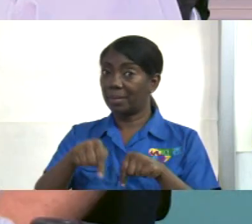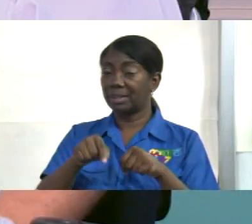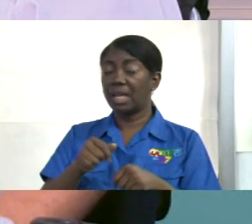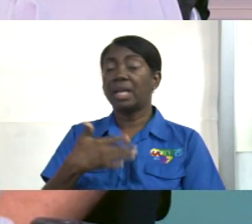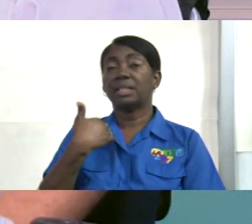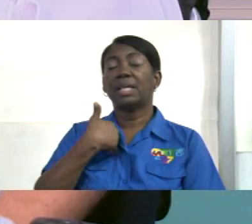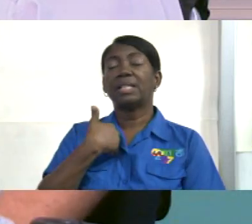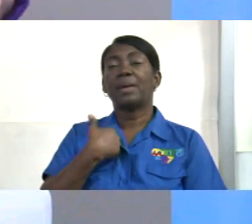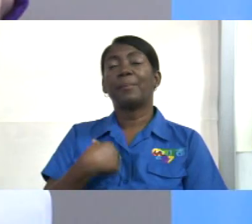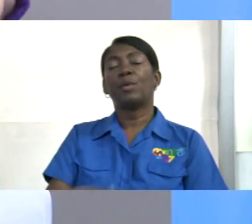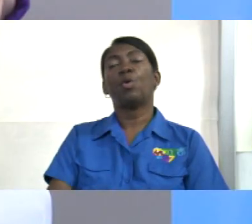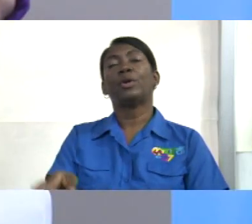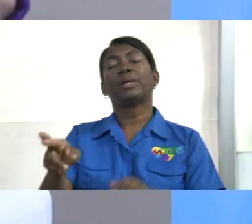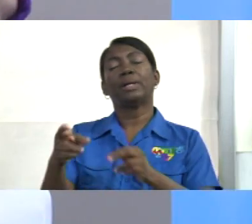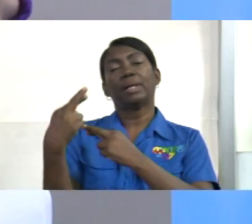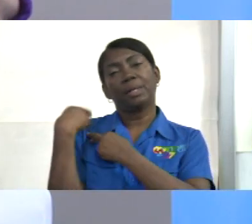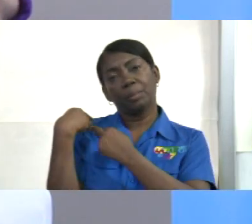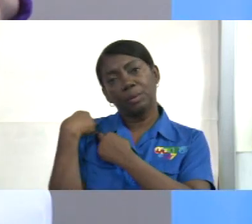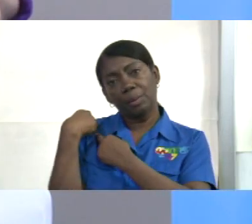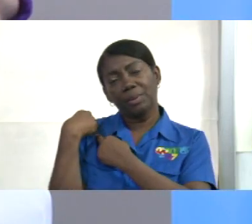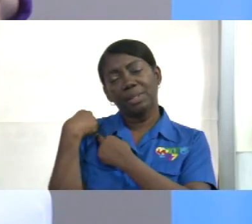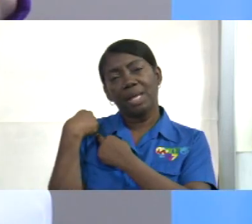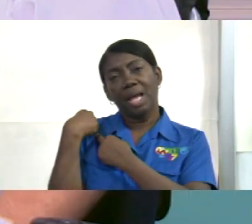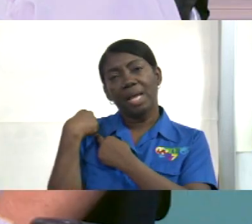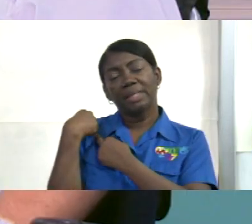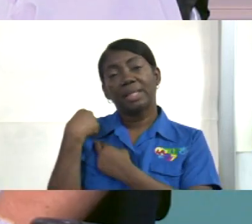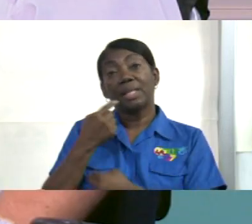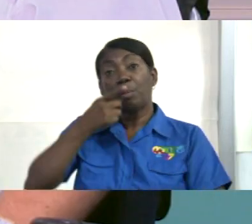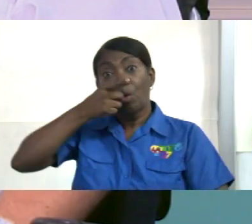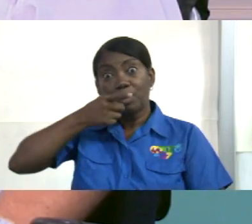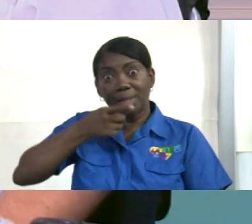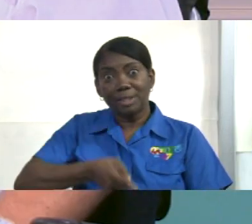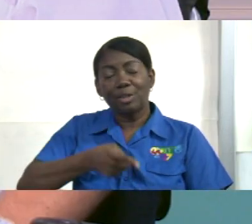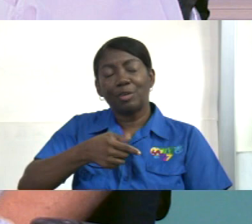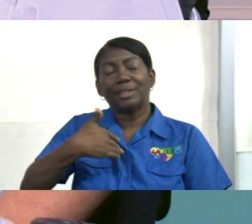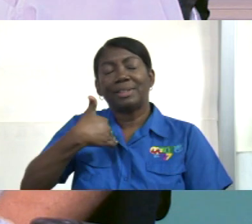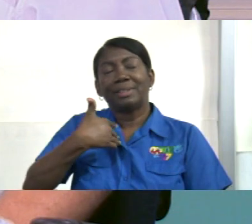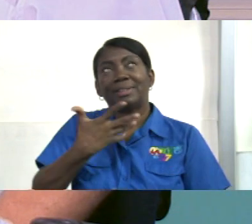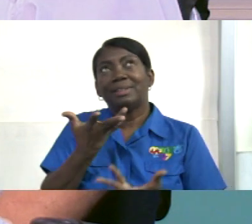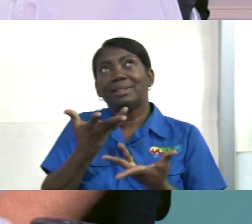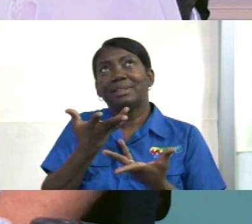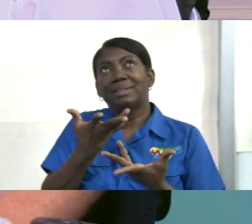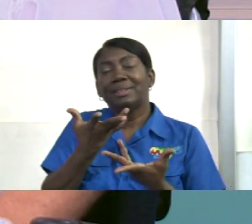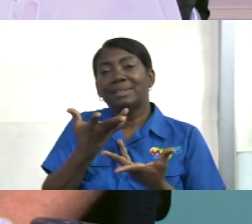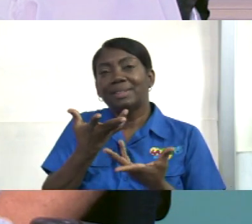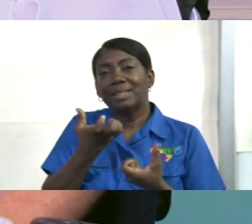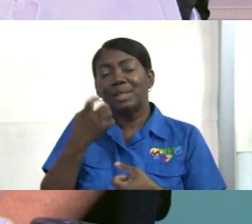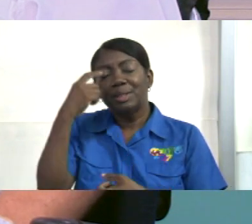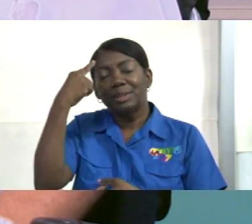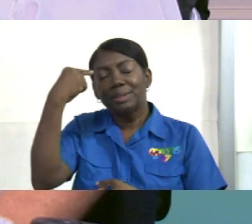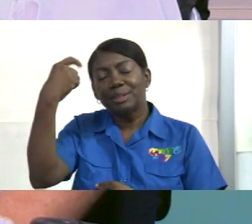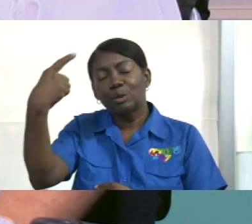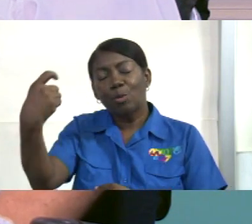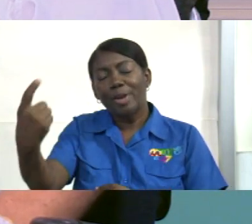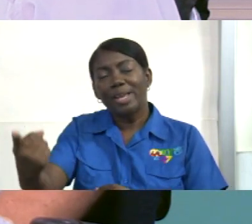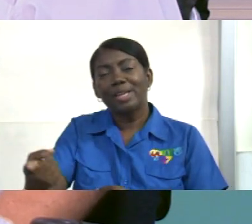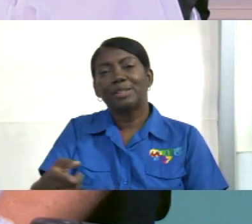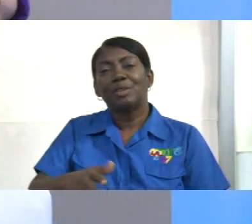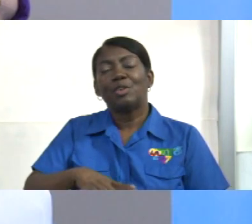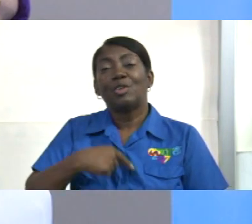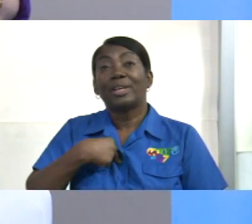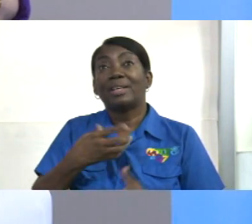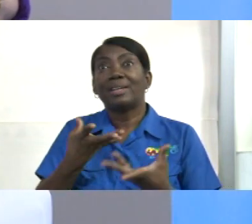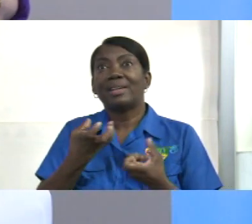tenemos deberes y derechos y tenemos sueños aspiraciones y pagamos impuestos